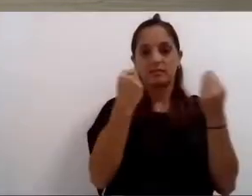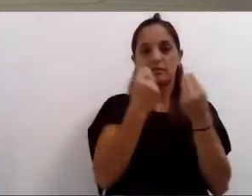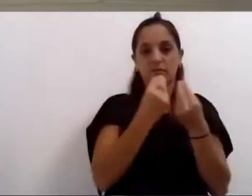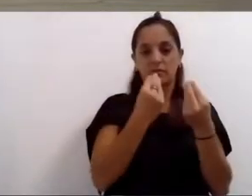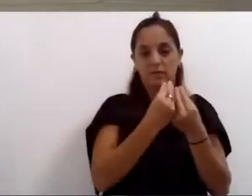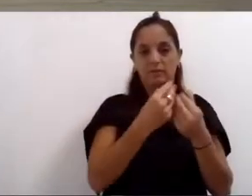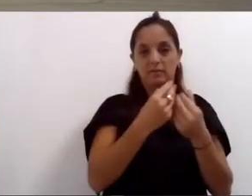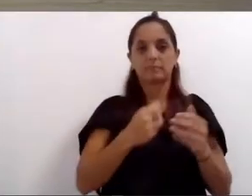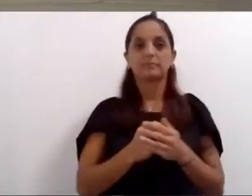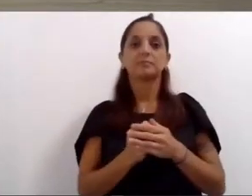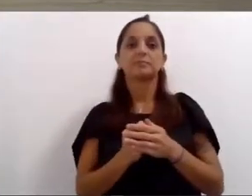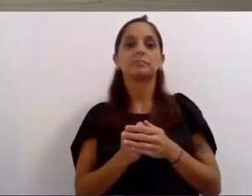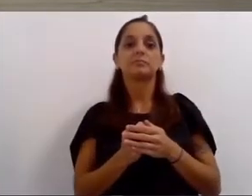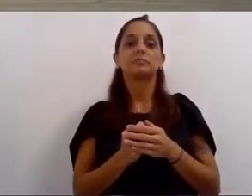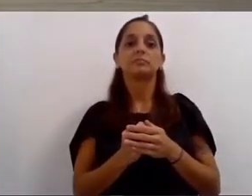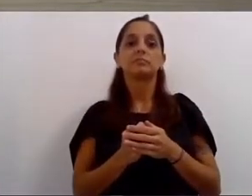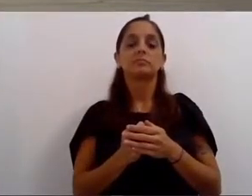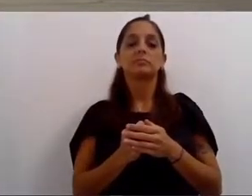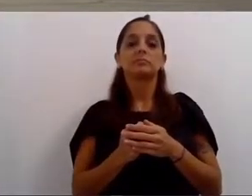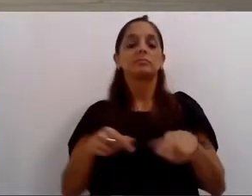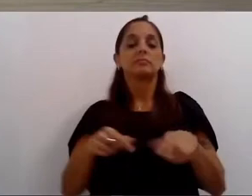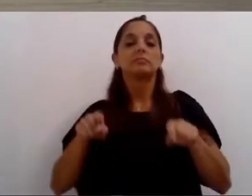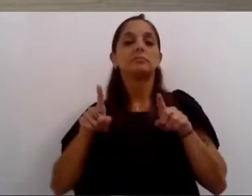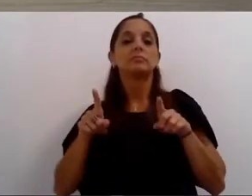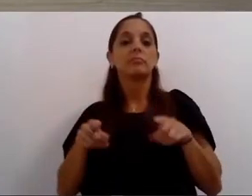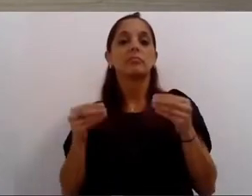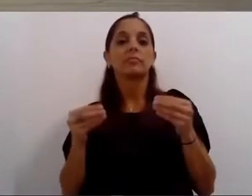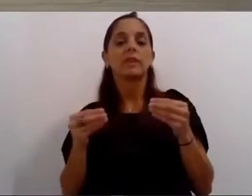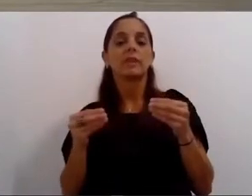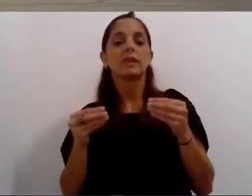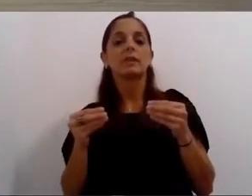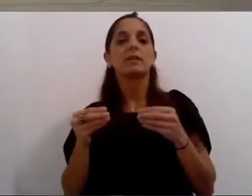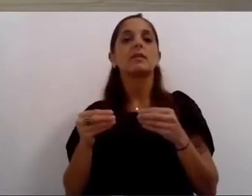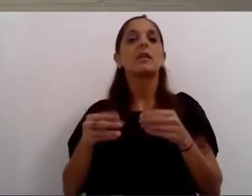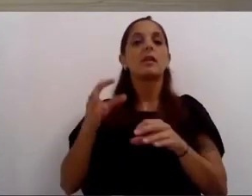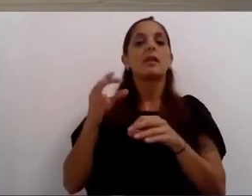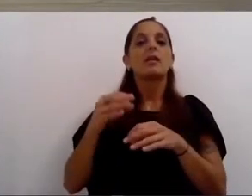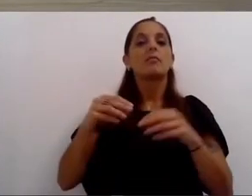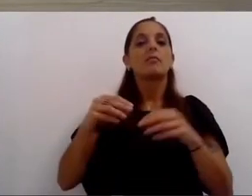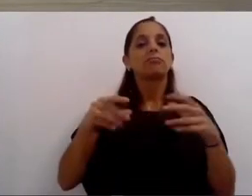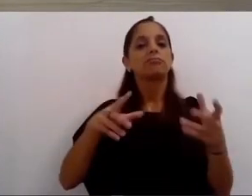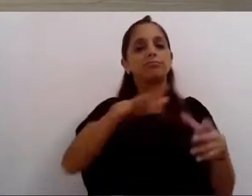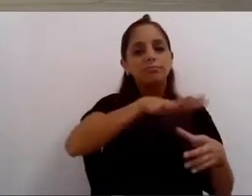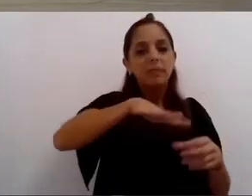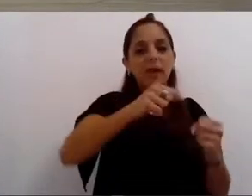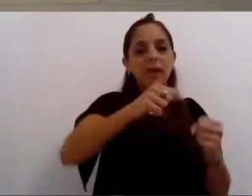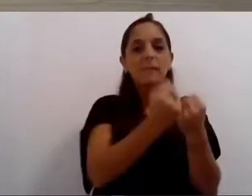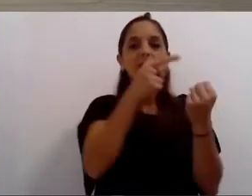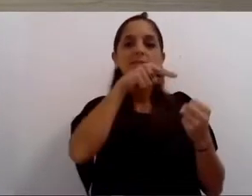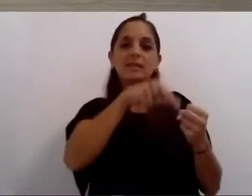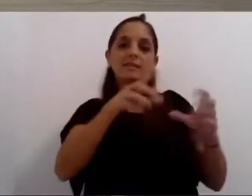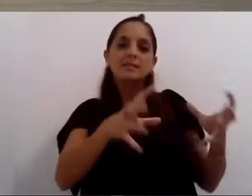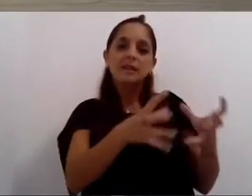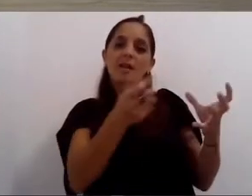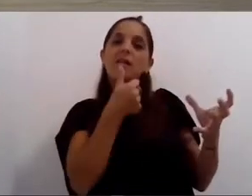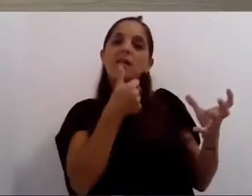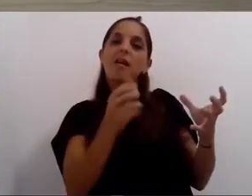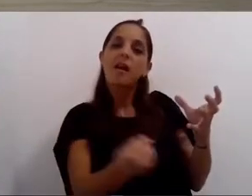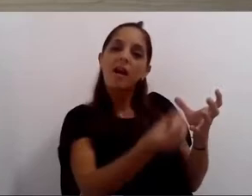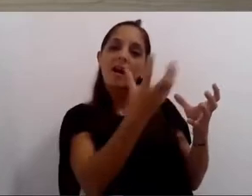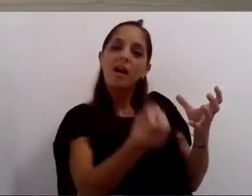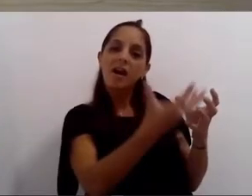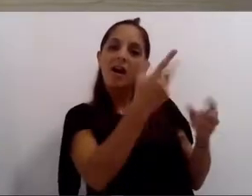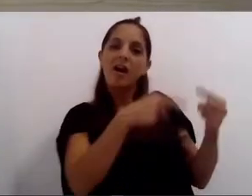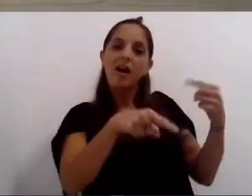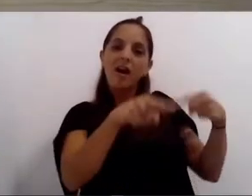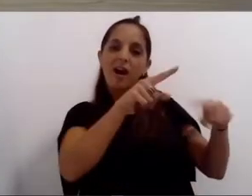en Luis Agote. También vamos a poner en valor 27 fuentes para recuperar las huellas de nuestro patrimonio histórico.